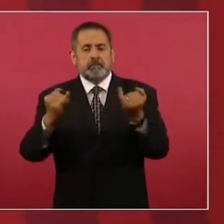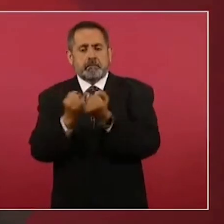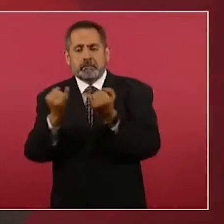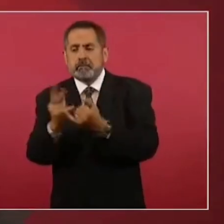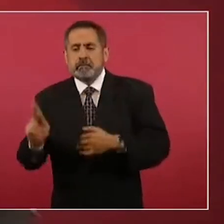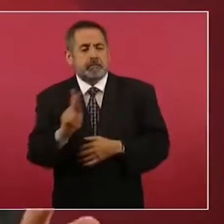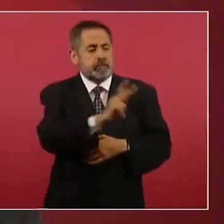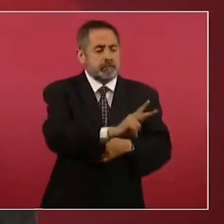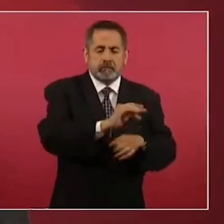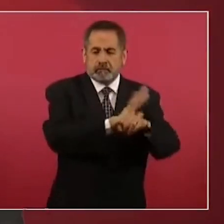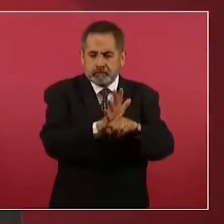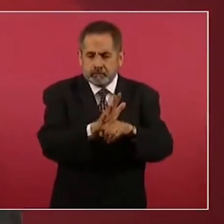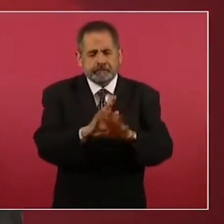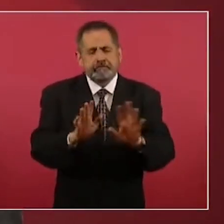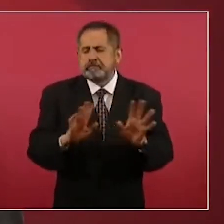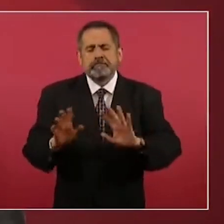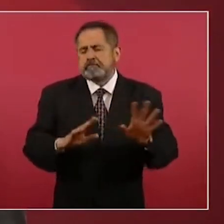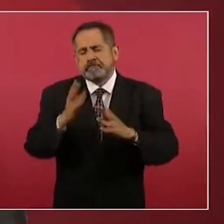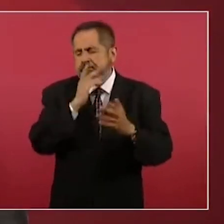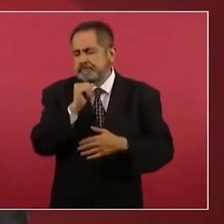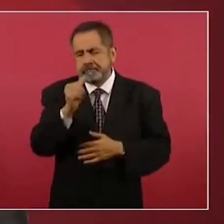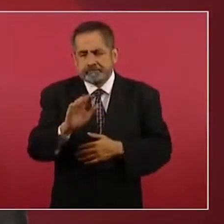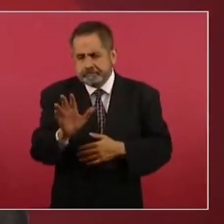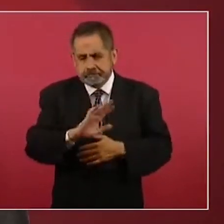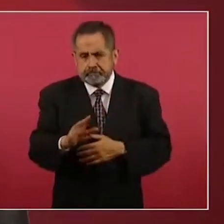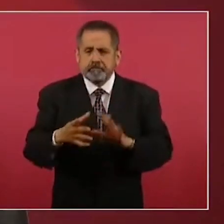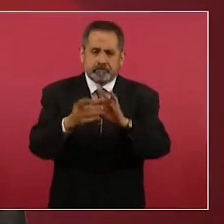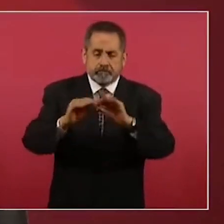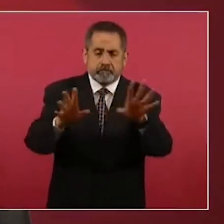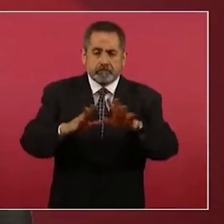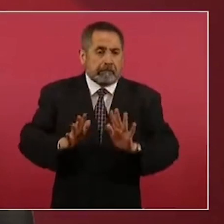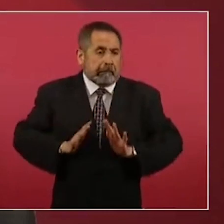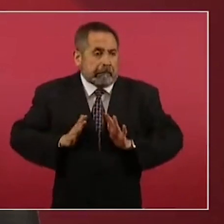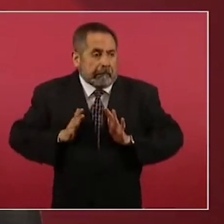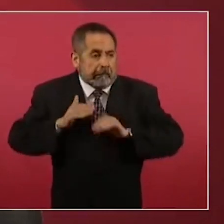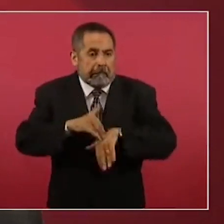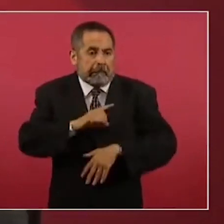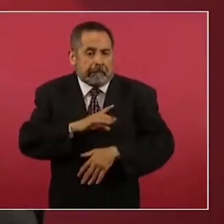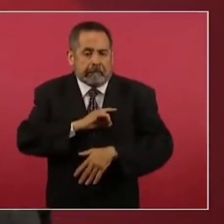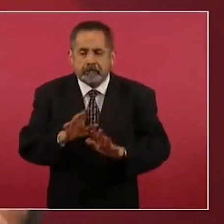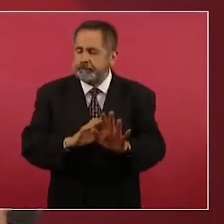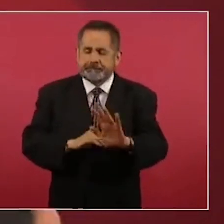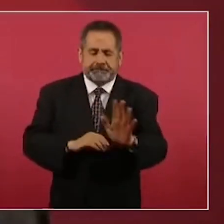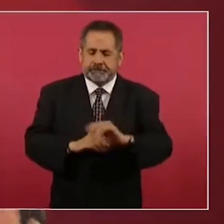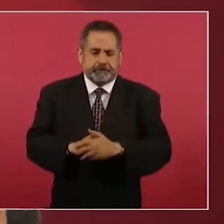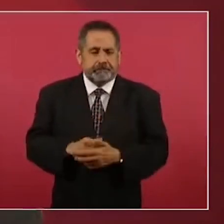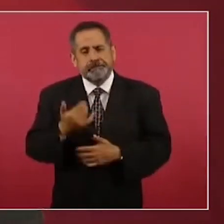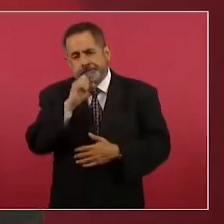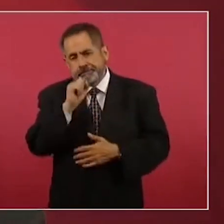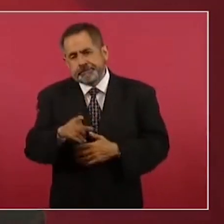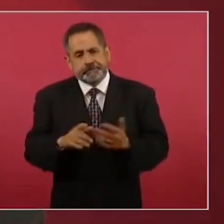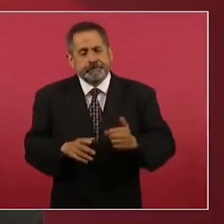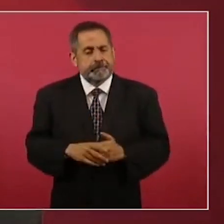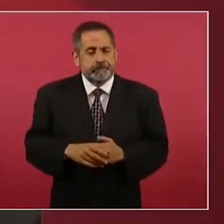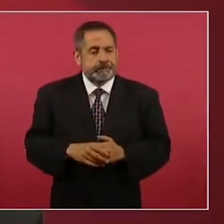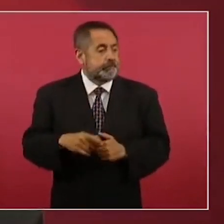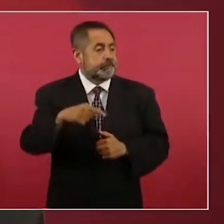Durante la conferencia matutina llevada a cabo en el Palacio Nacional, el subsecretario de Salud, Hugo López-Gatell, reveló acerca de cuatro casos confirmados de la viruela del mono en